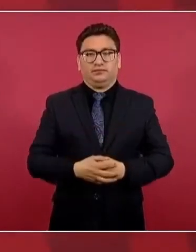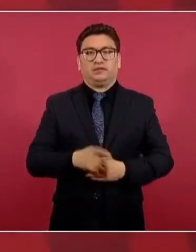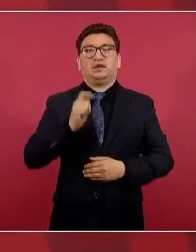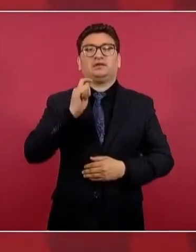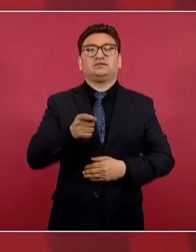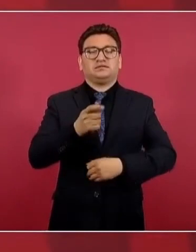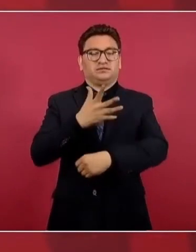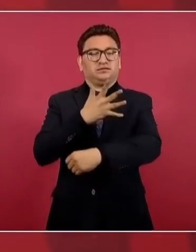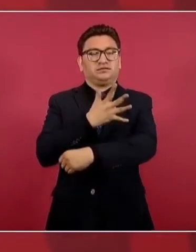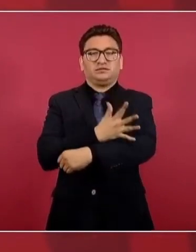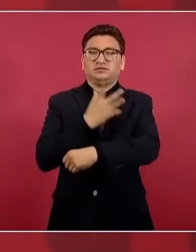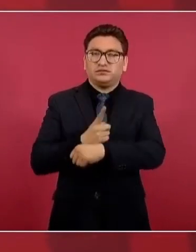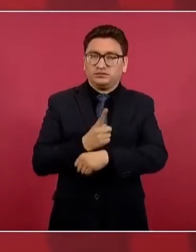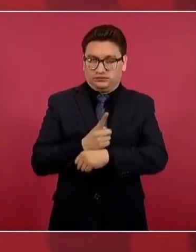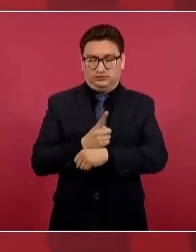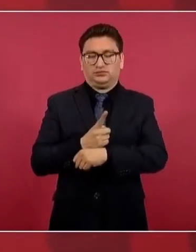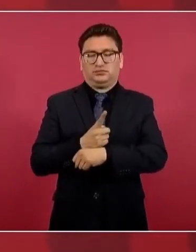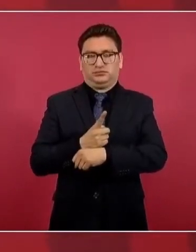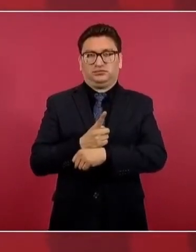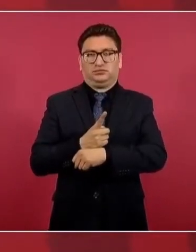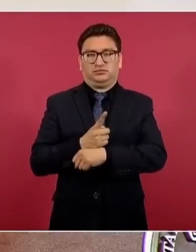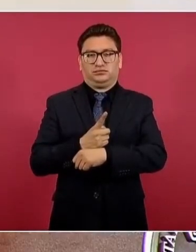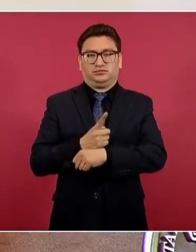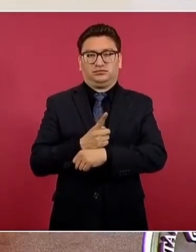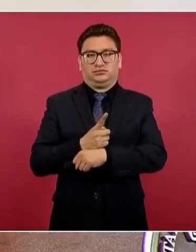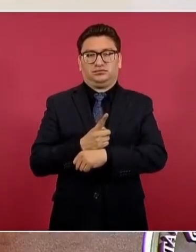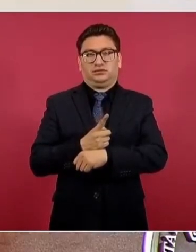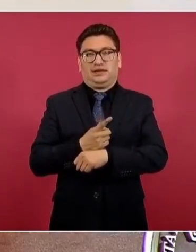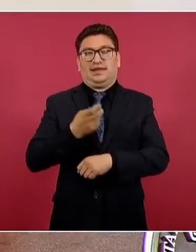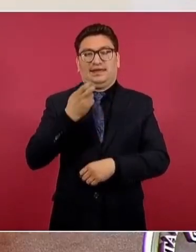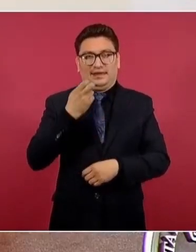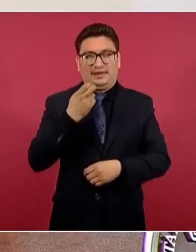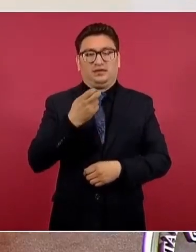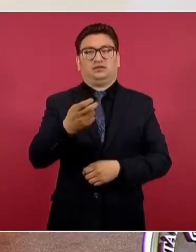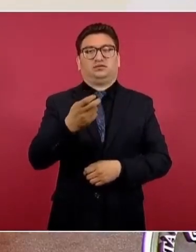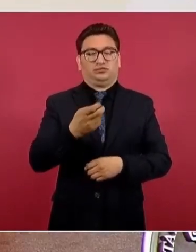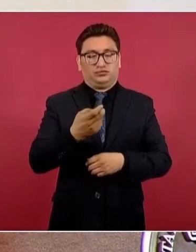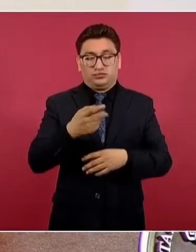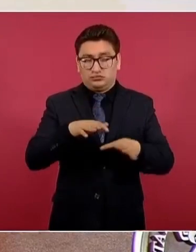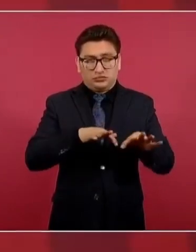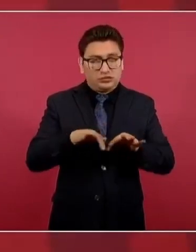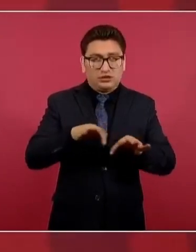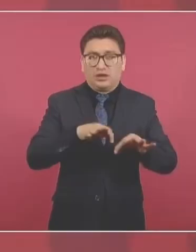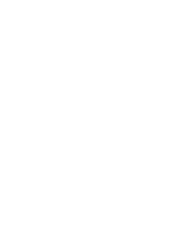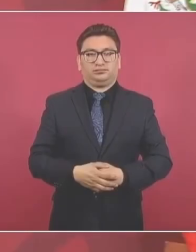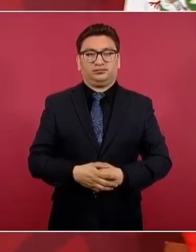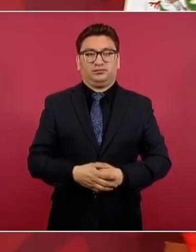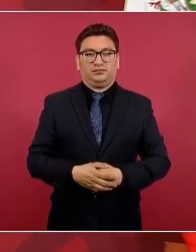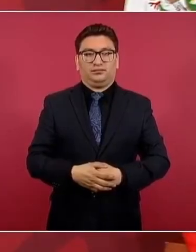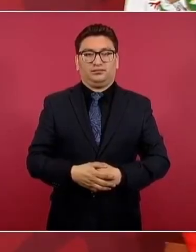honestidad y desde luego no hay impunidad.